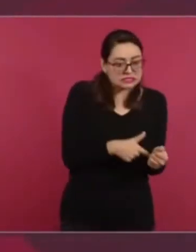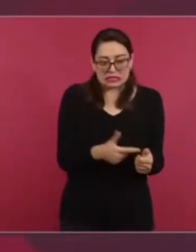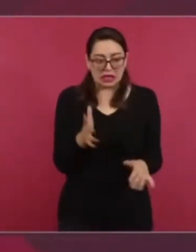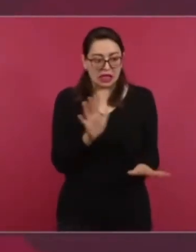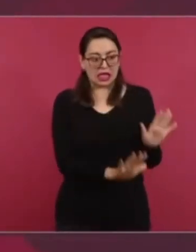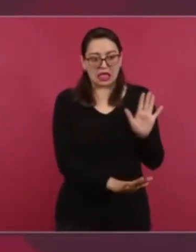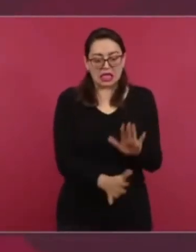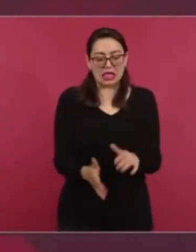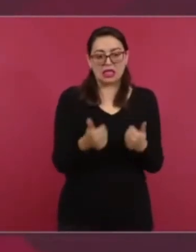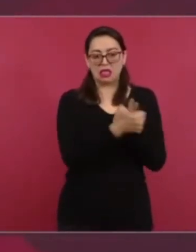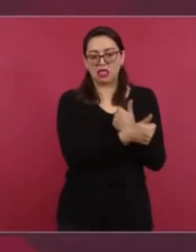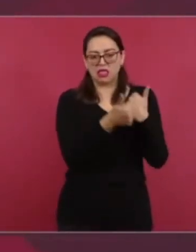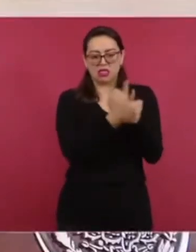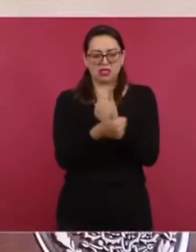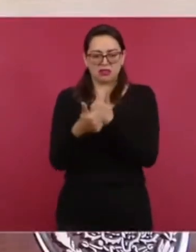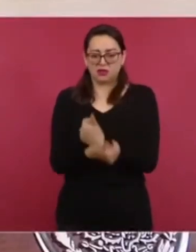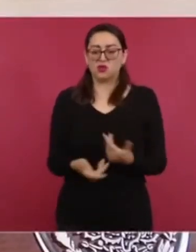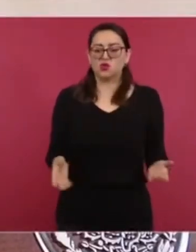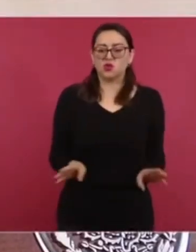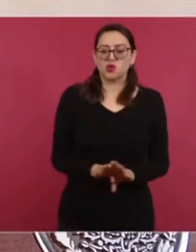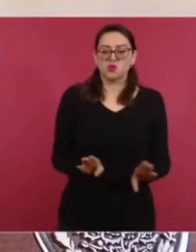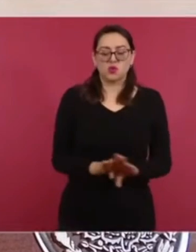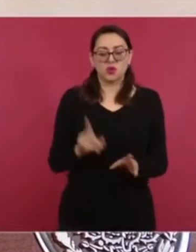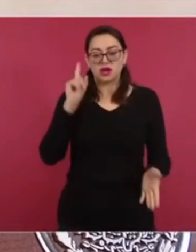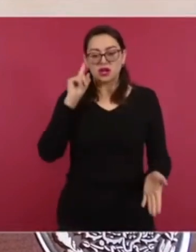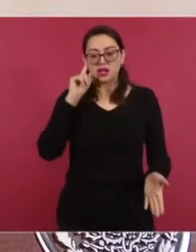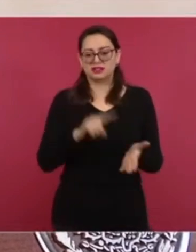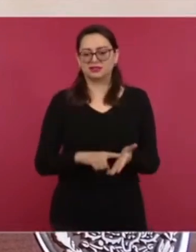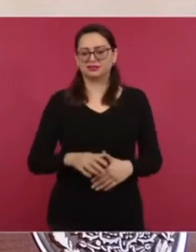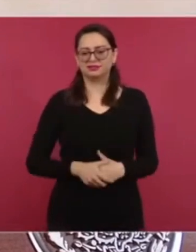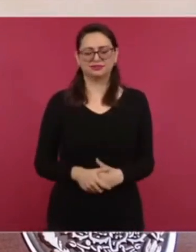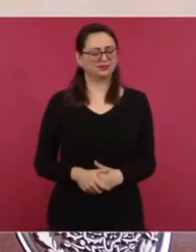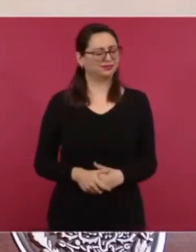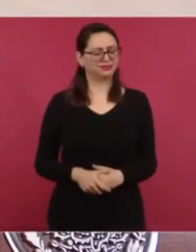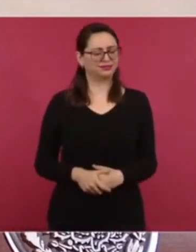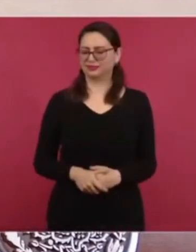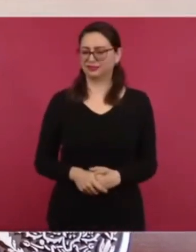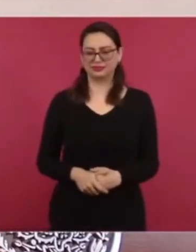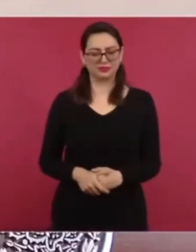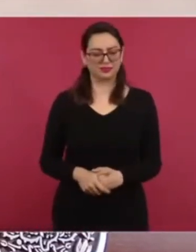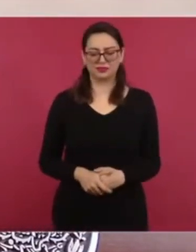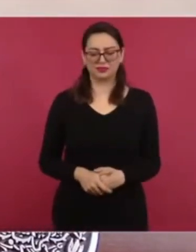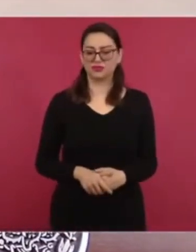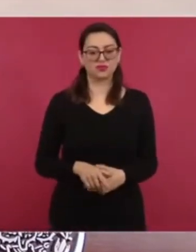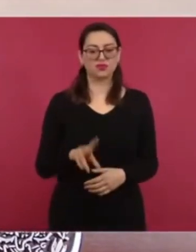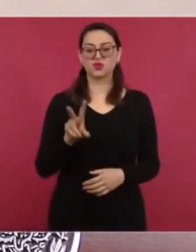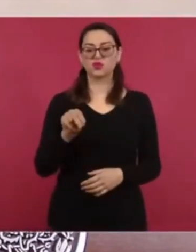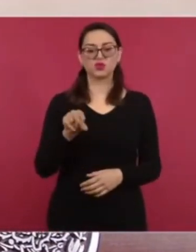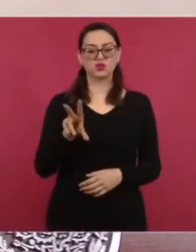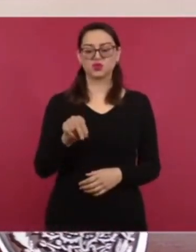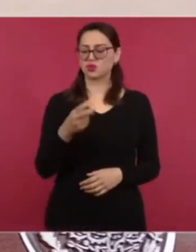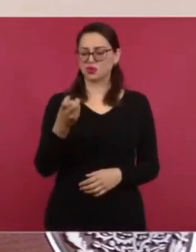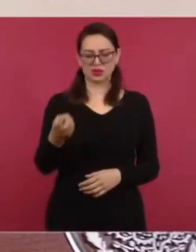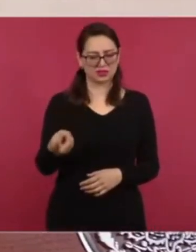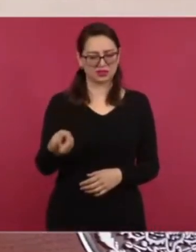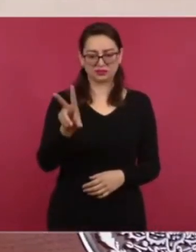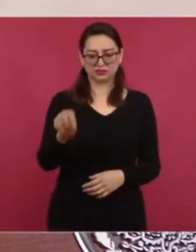¿Ya está sujeto a la investigación? No, no, no. Sí, no, es que estamos viendo, o sea, estamos